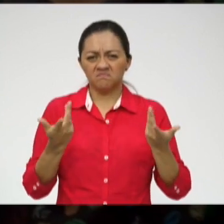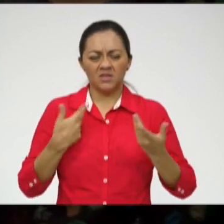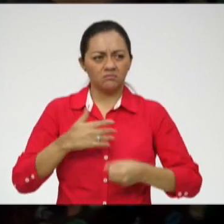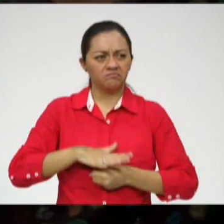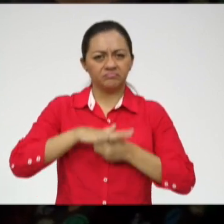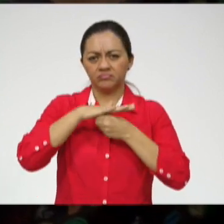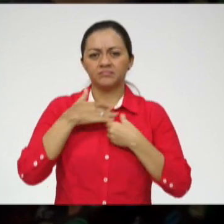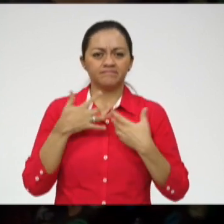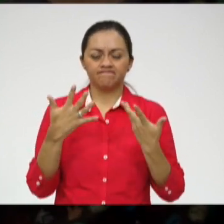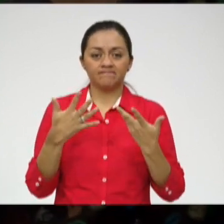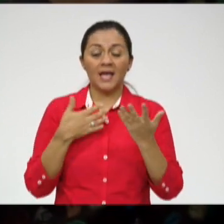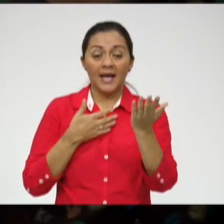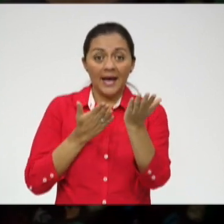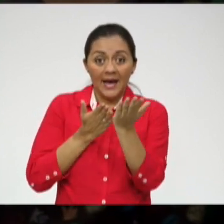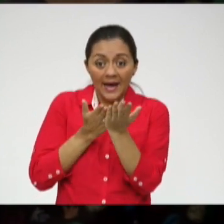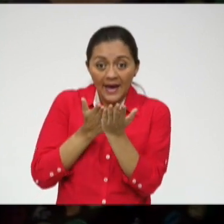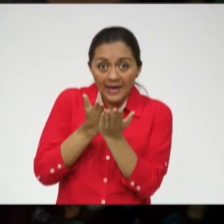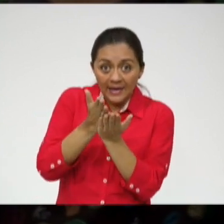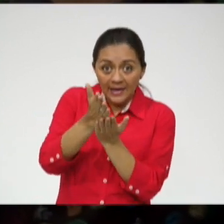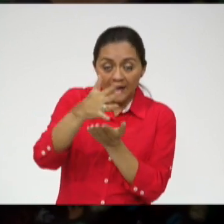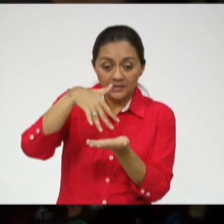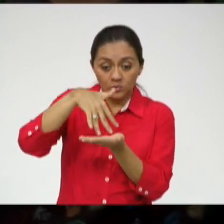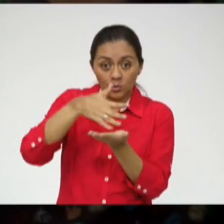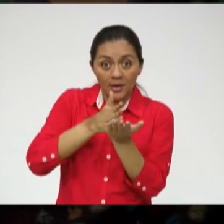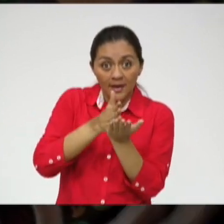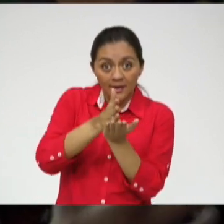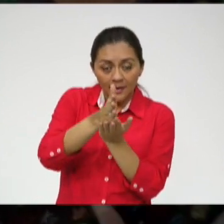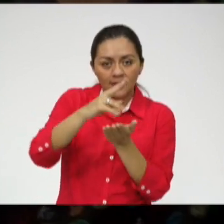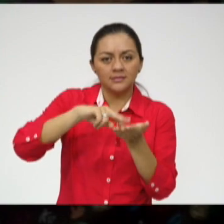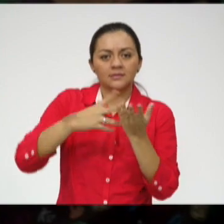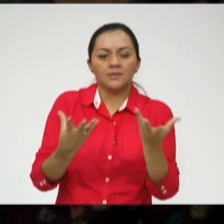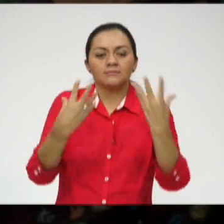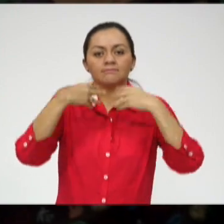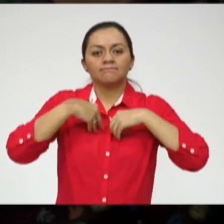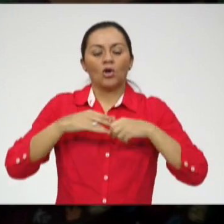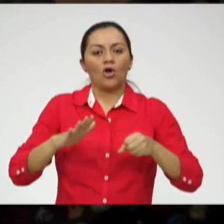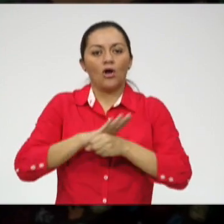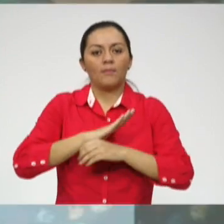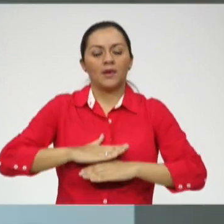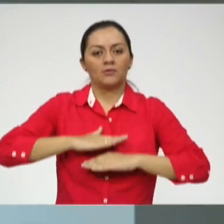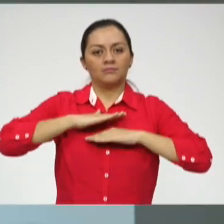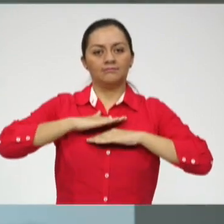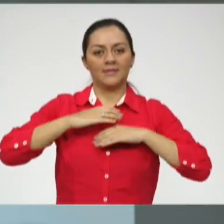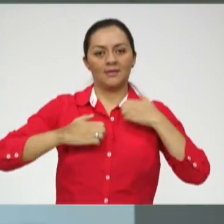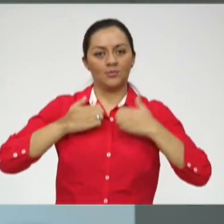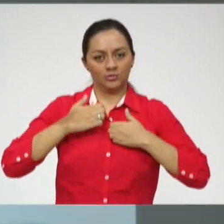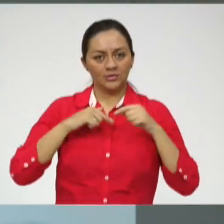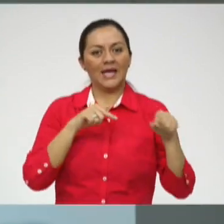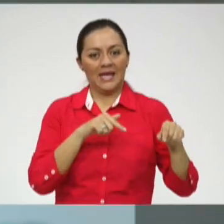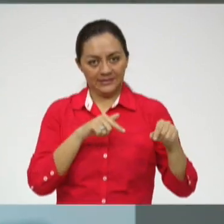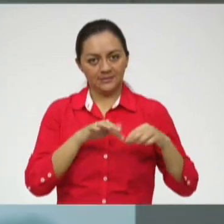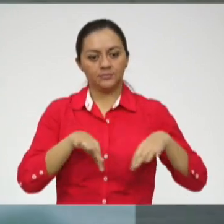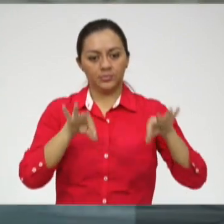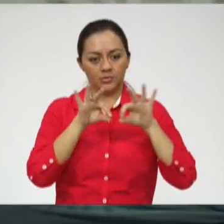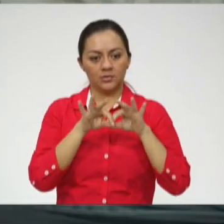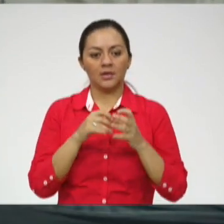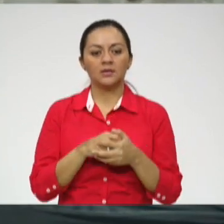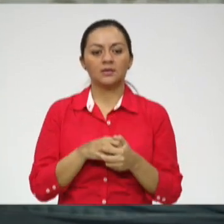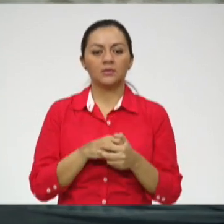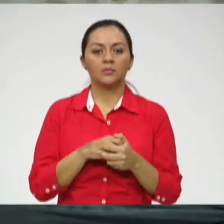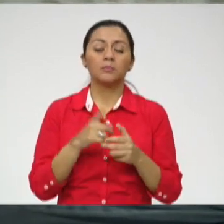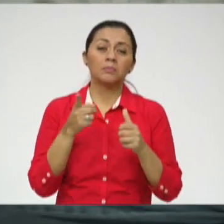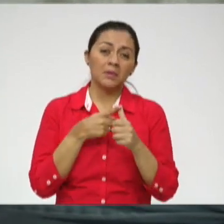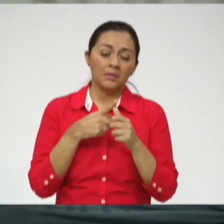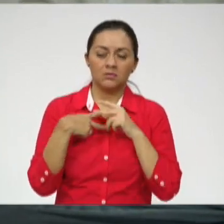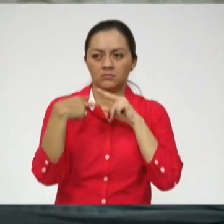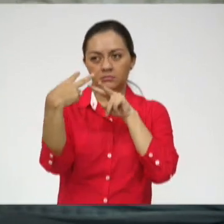la carrera creo que más bien debe ser algo que a uno le llene en la forma emocional. Antes de tú sentarte a meditarlo con